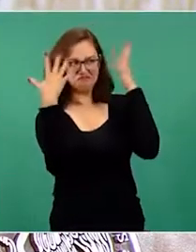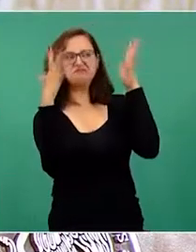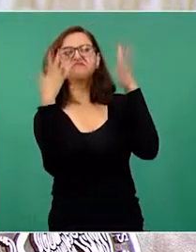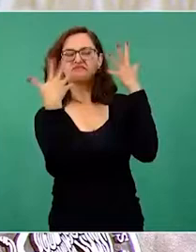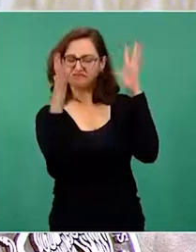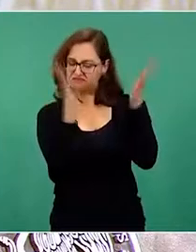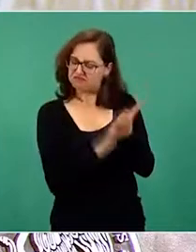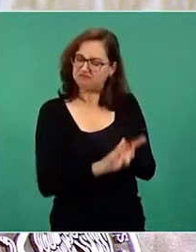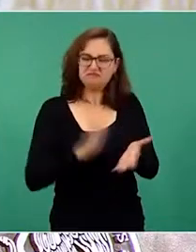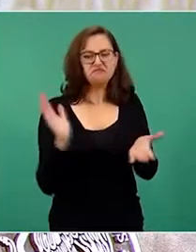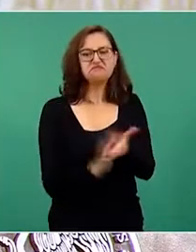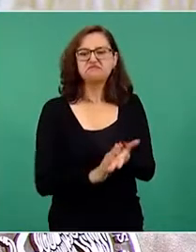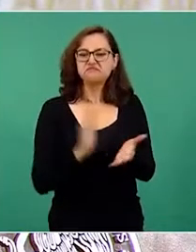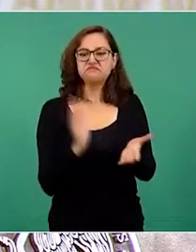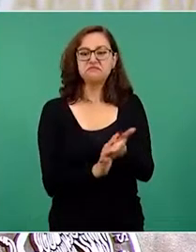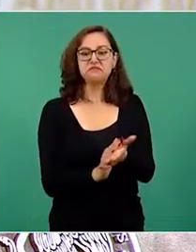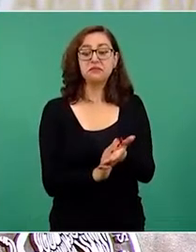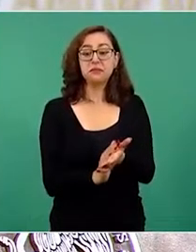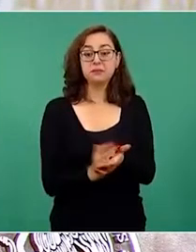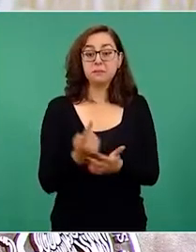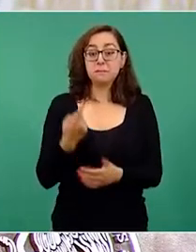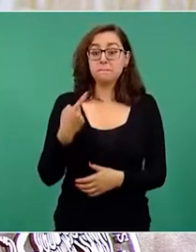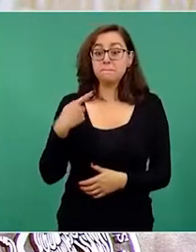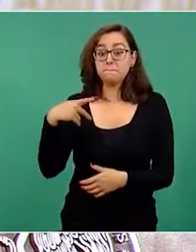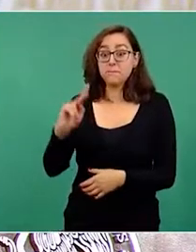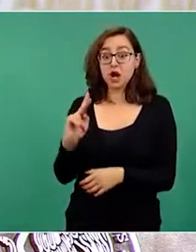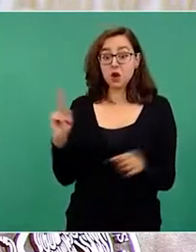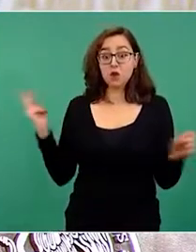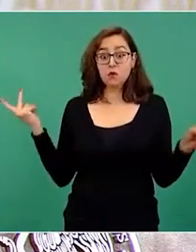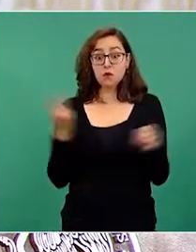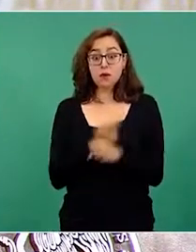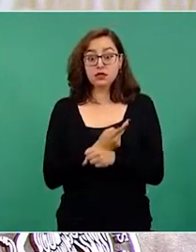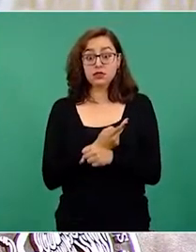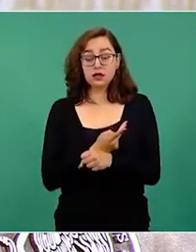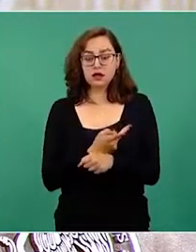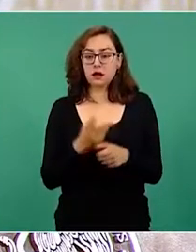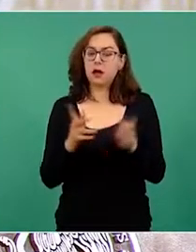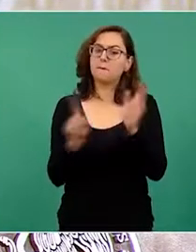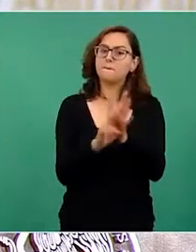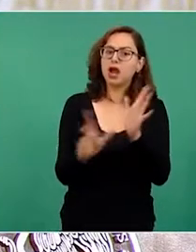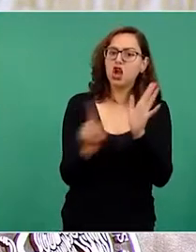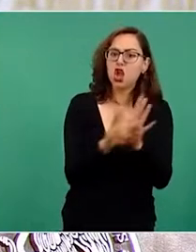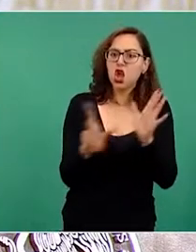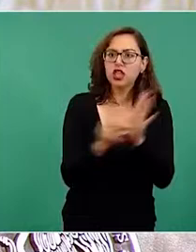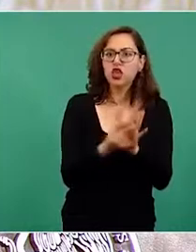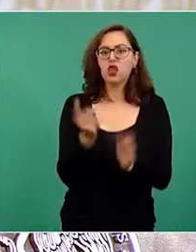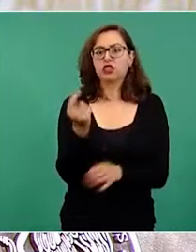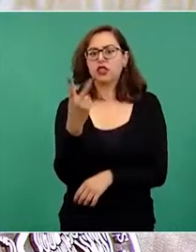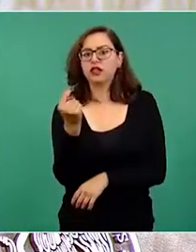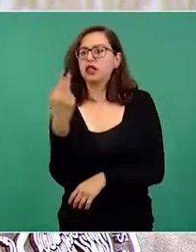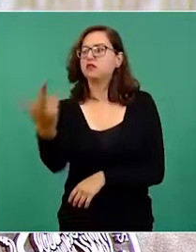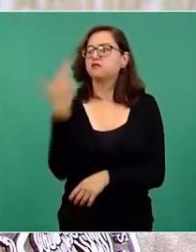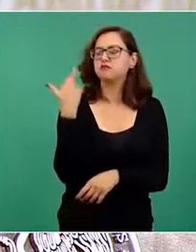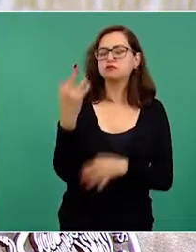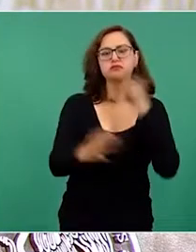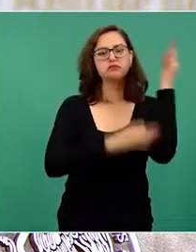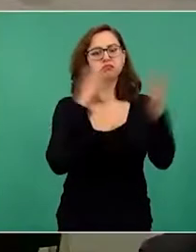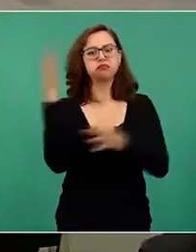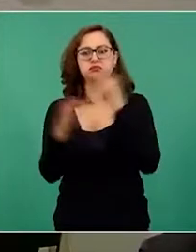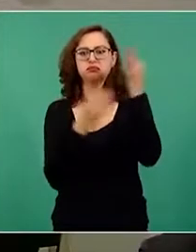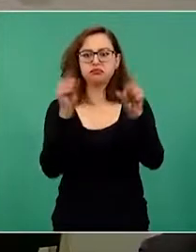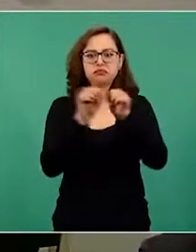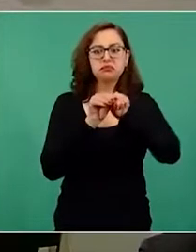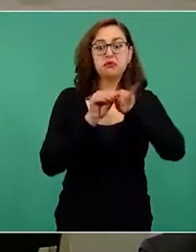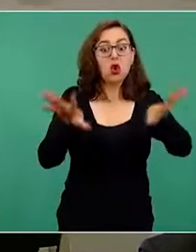muchos medios de comunicación sólo resaltaron el hecho del portazo y hasta dijeron que el presidente fue abuchado. Los